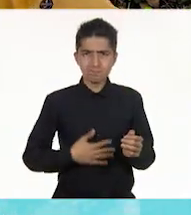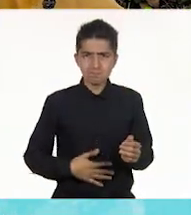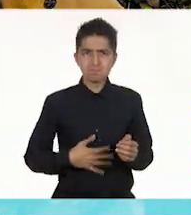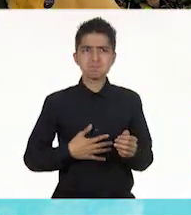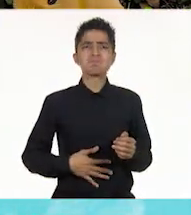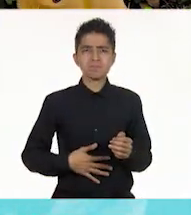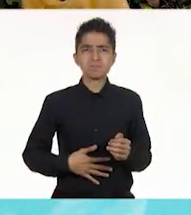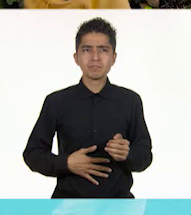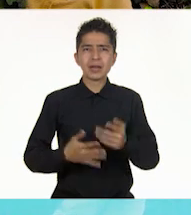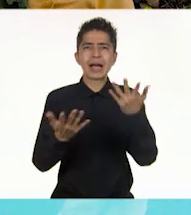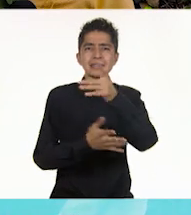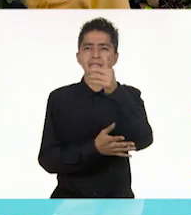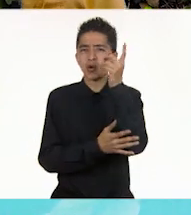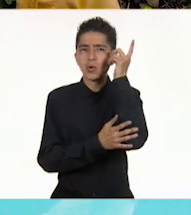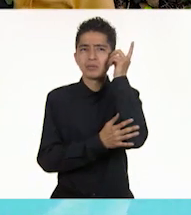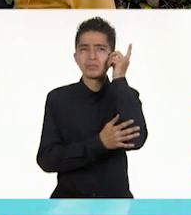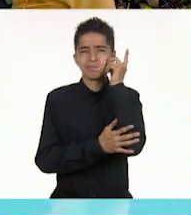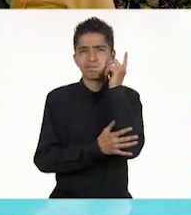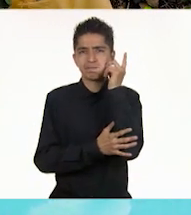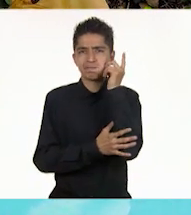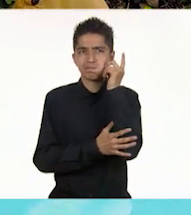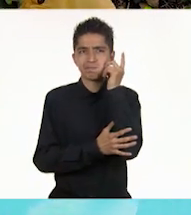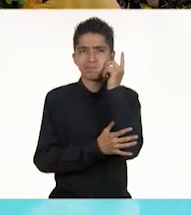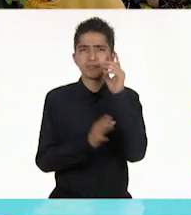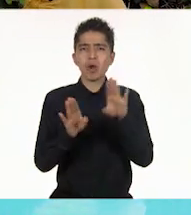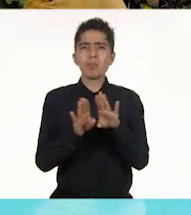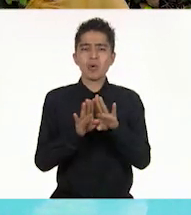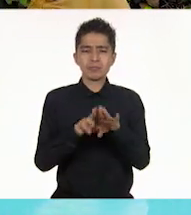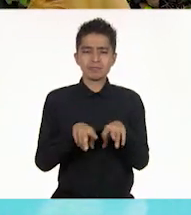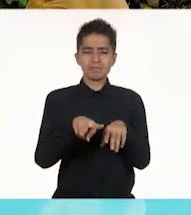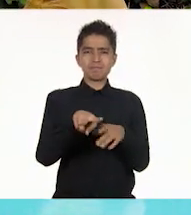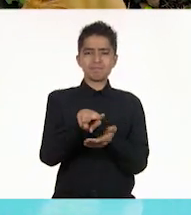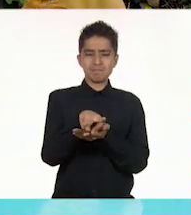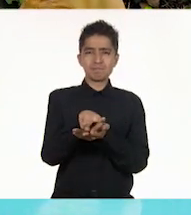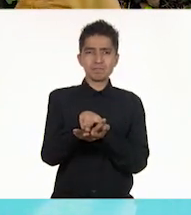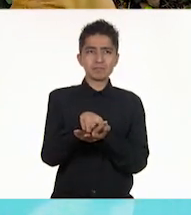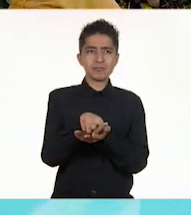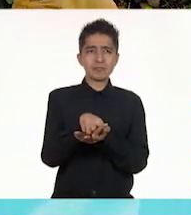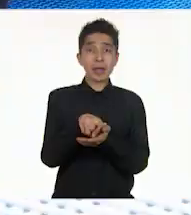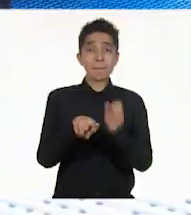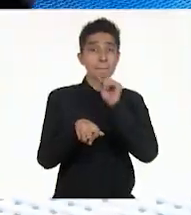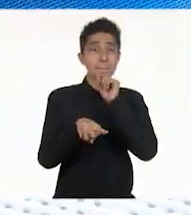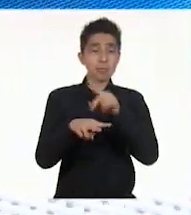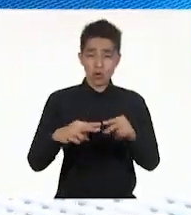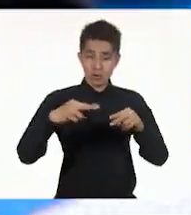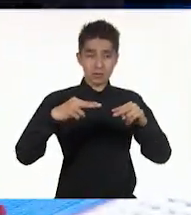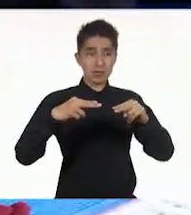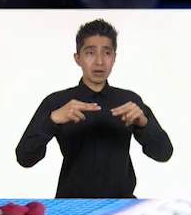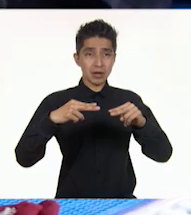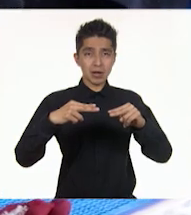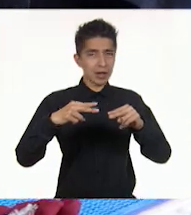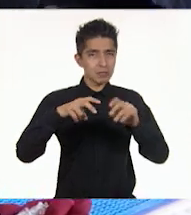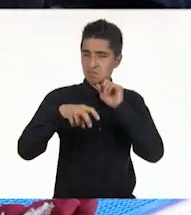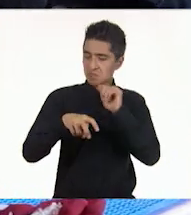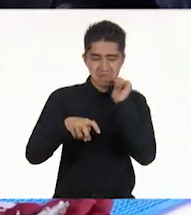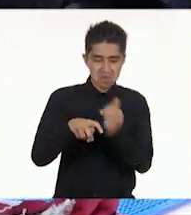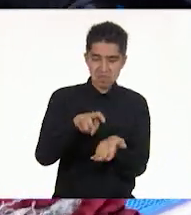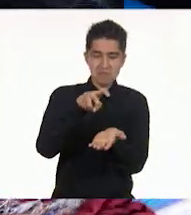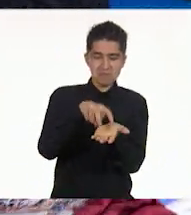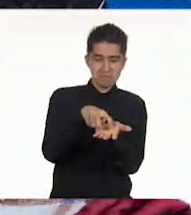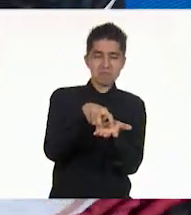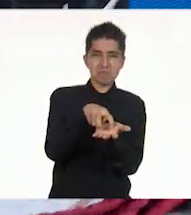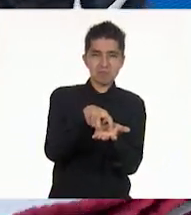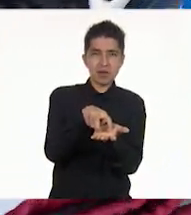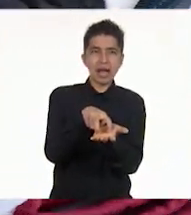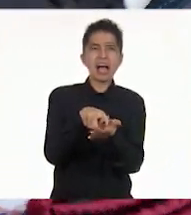Nos vamos a recostar poniendo nuestras piernas flexionadas y que la planta de nuestro pie todo el tiempo esté sobre el piso. Vamos